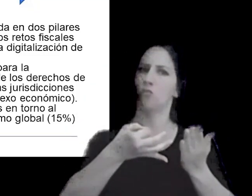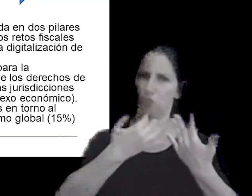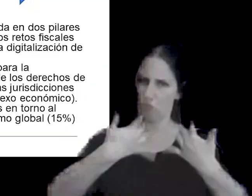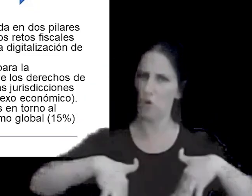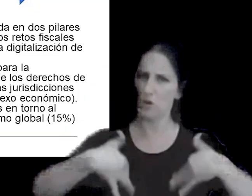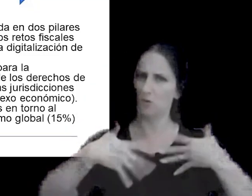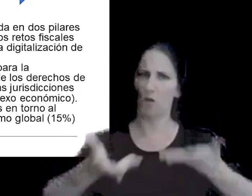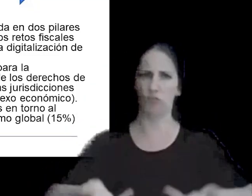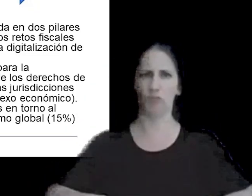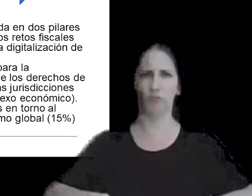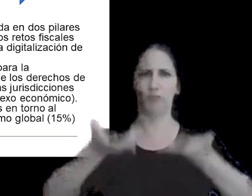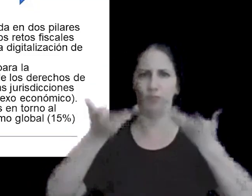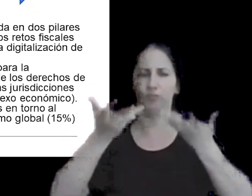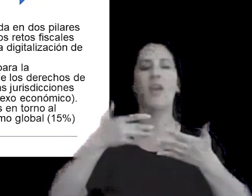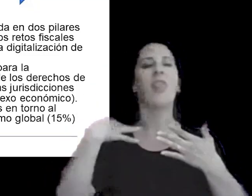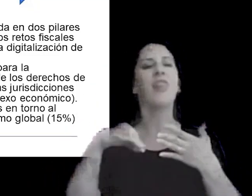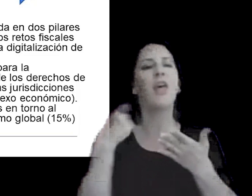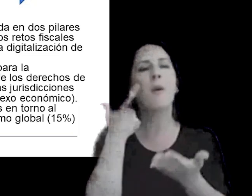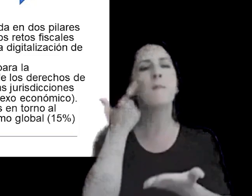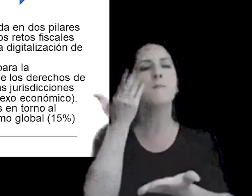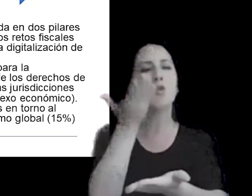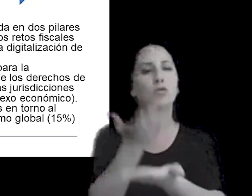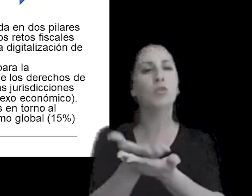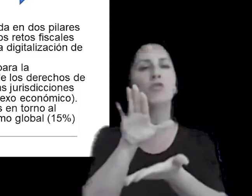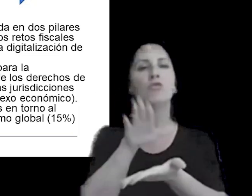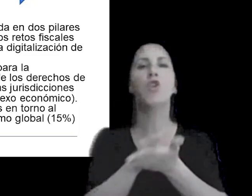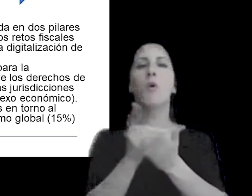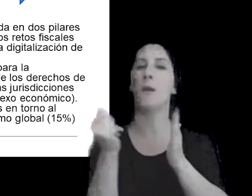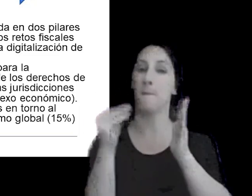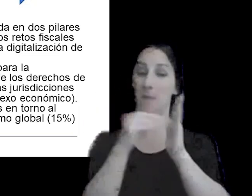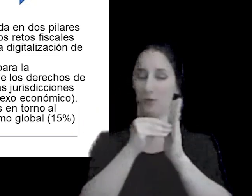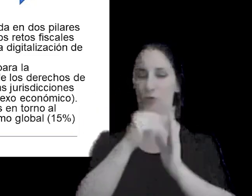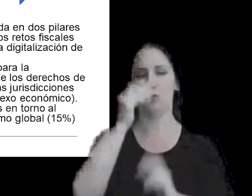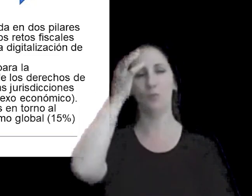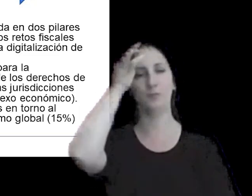los grupos multinacionales en materia de precio de transferencia